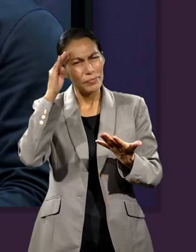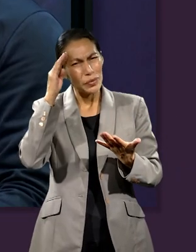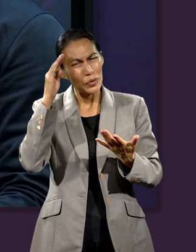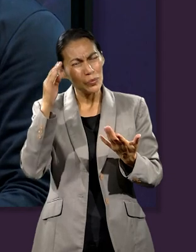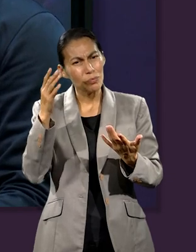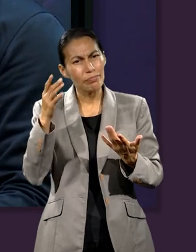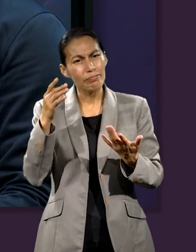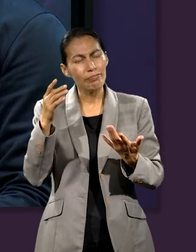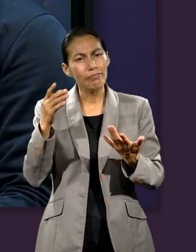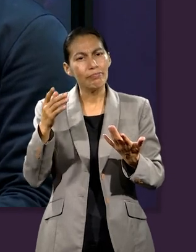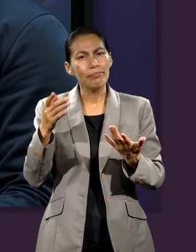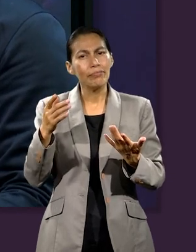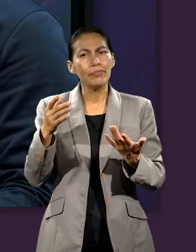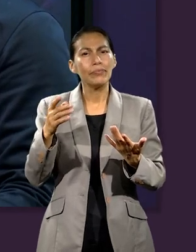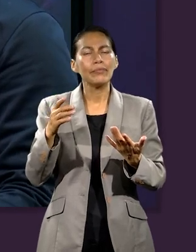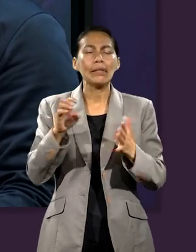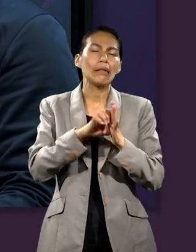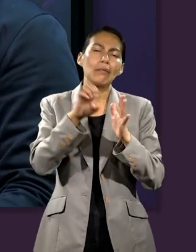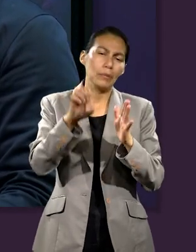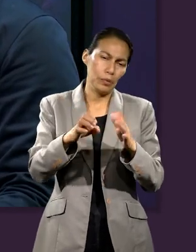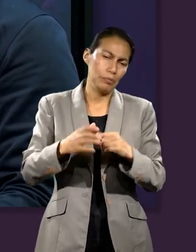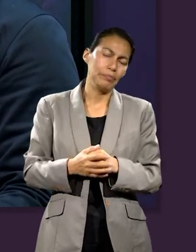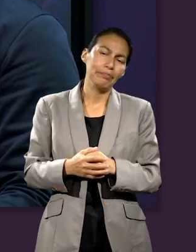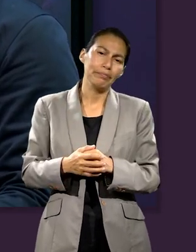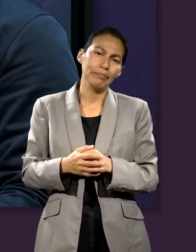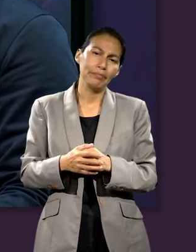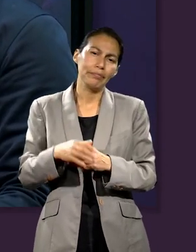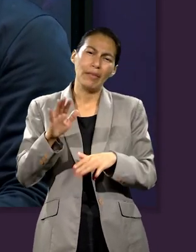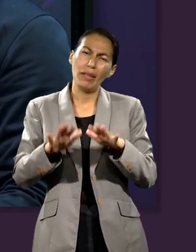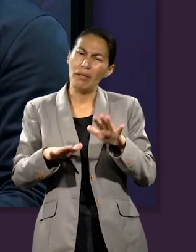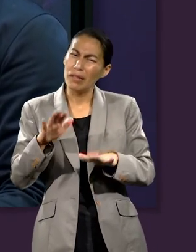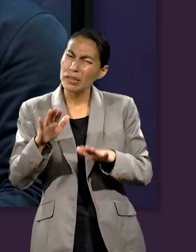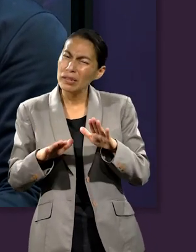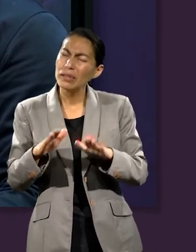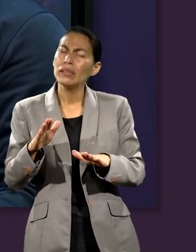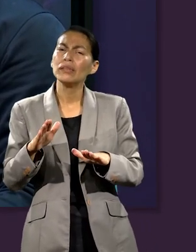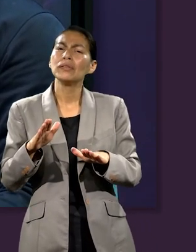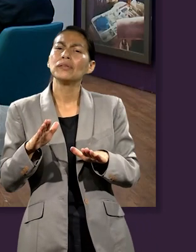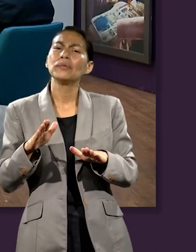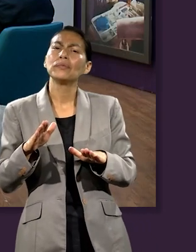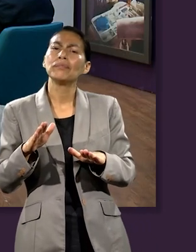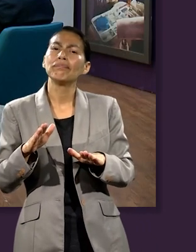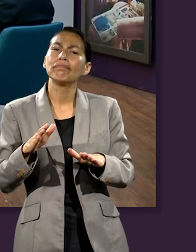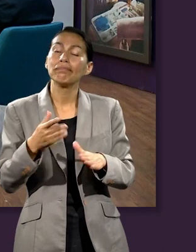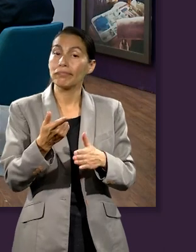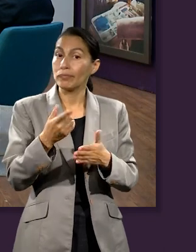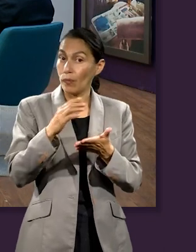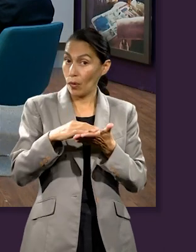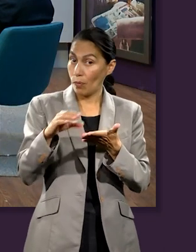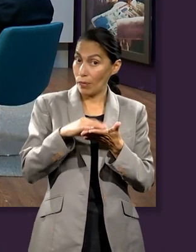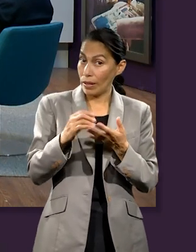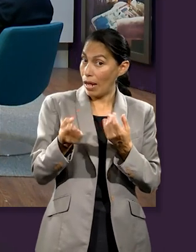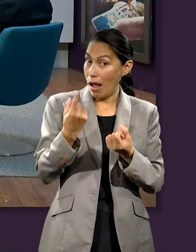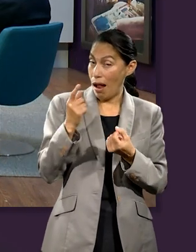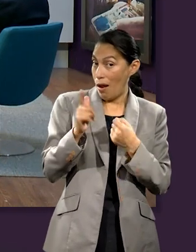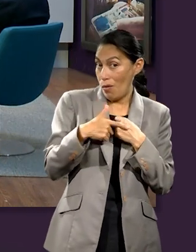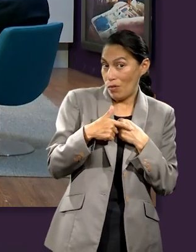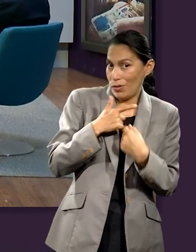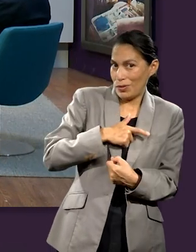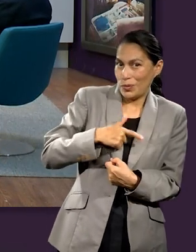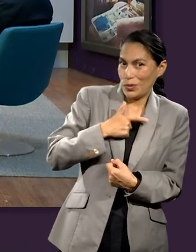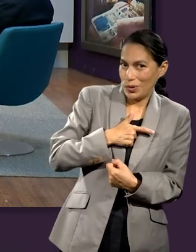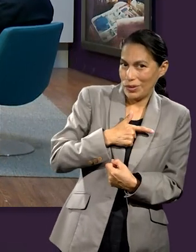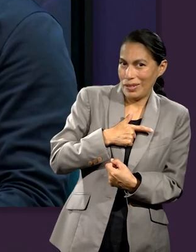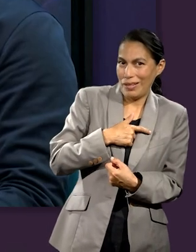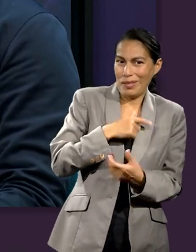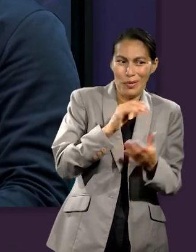Creo que podríamos aterrizar en el aspecto práctico, ¿no? Cuando a veces te compras algo que